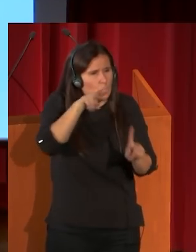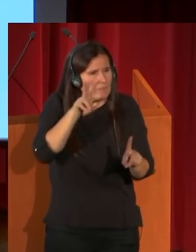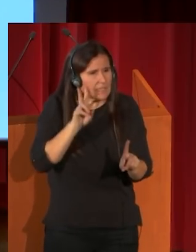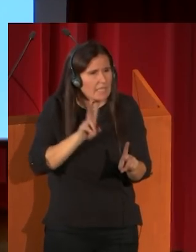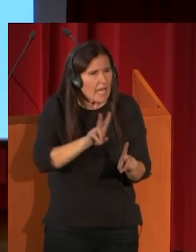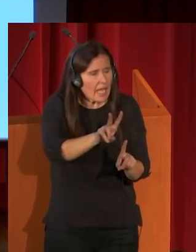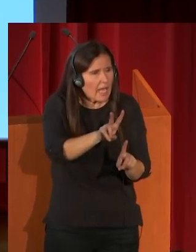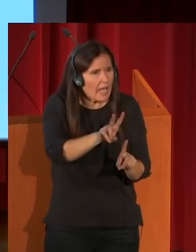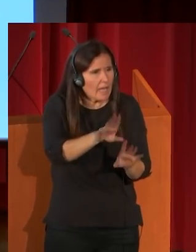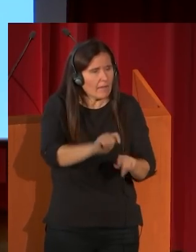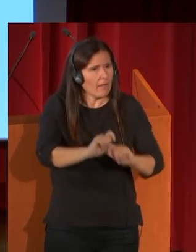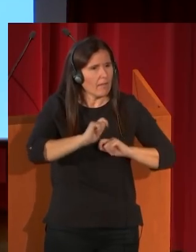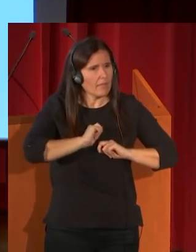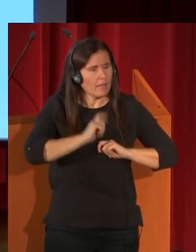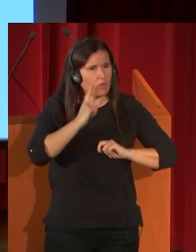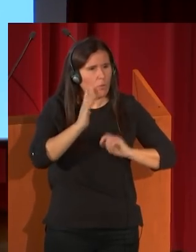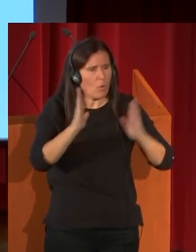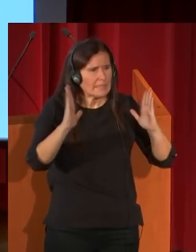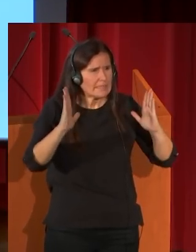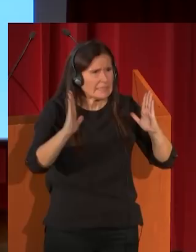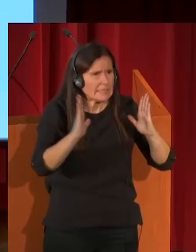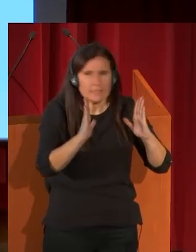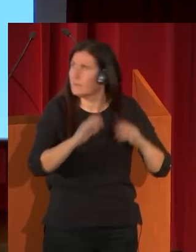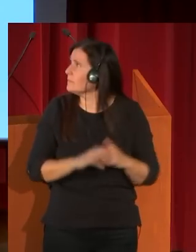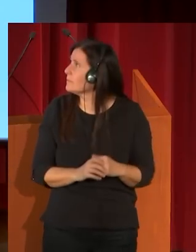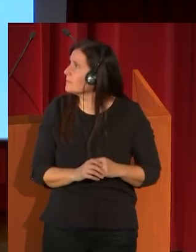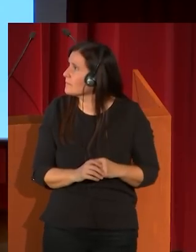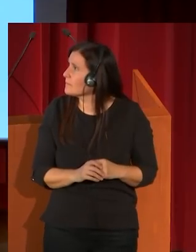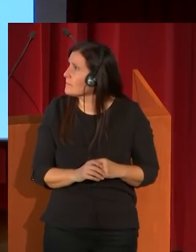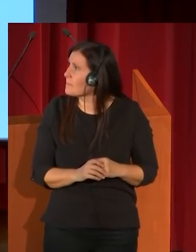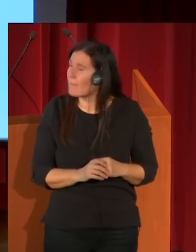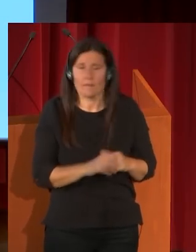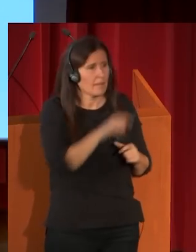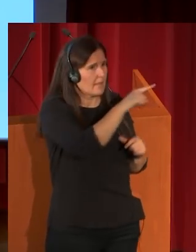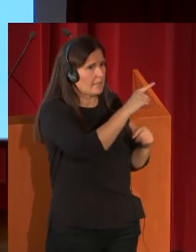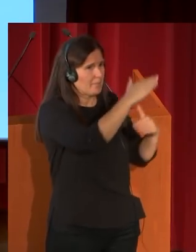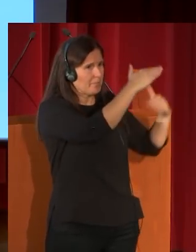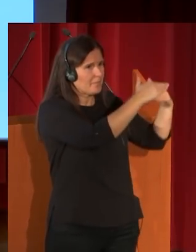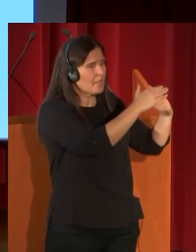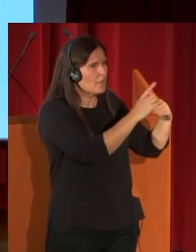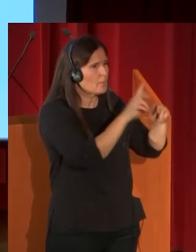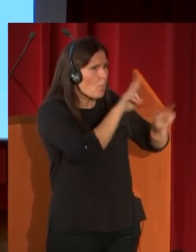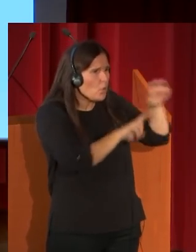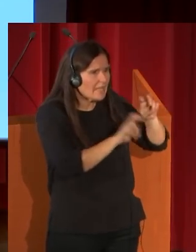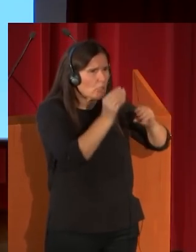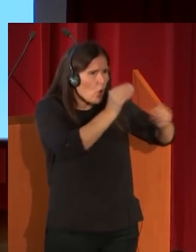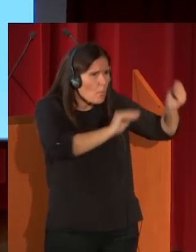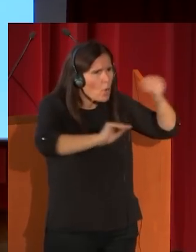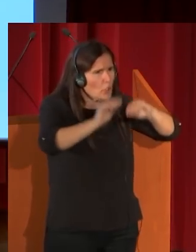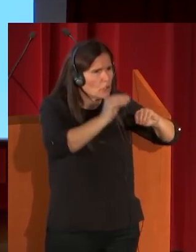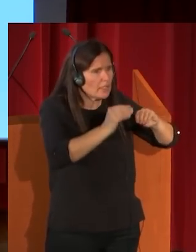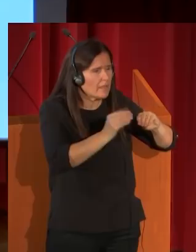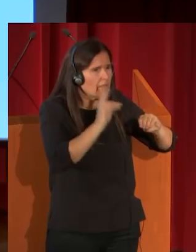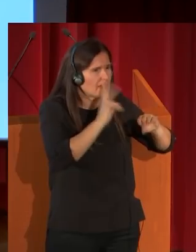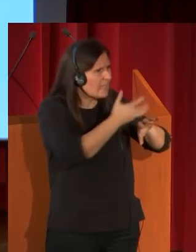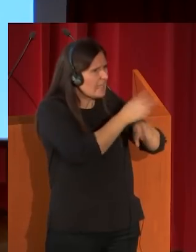dar una idea de franja estrechísima. Esto es muy interesante en Fortuny, esta búsqueda de composiciones no vistas o